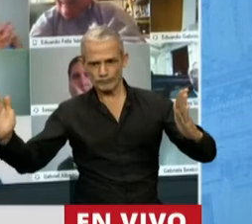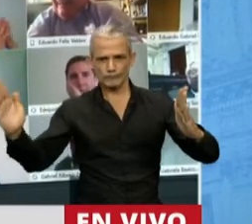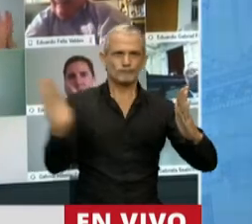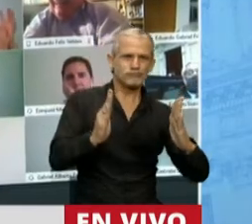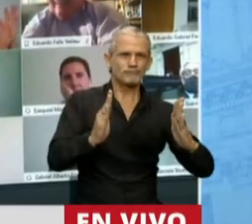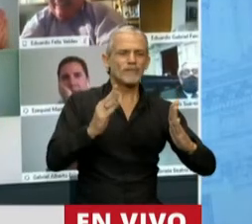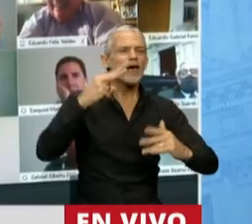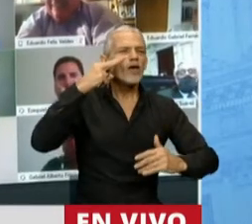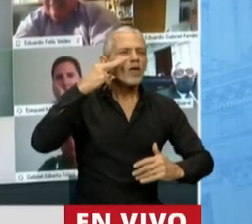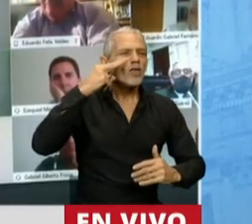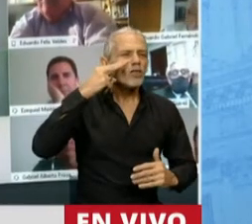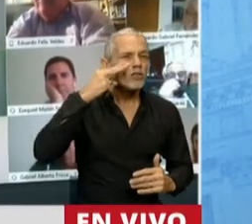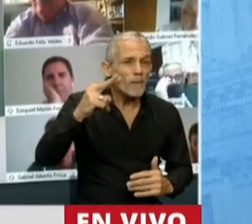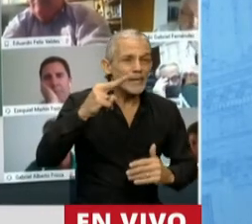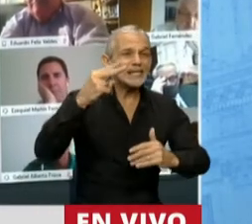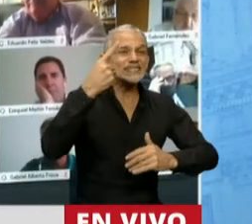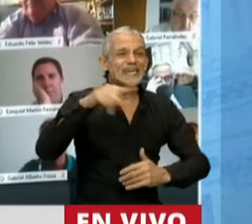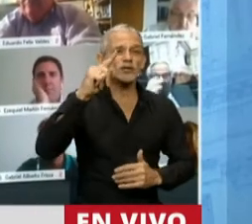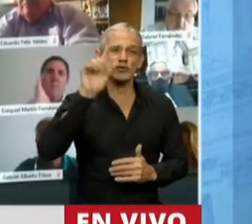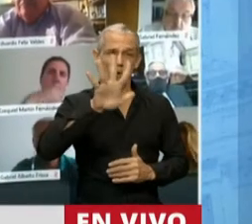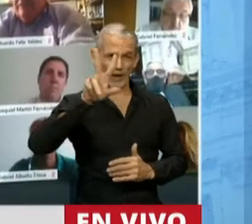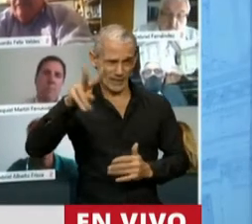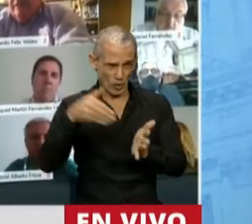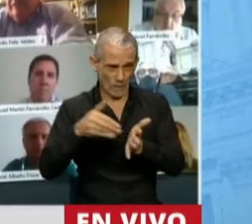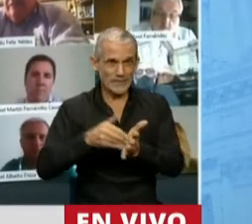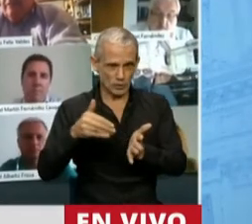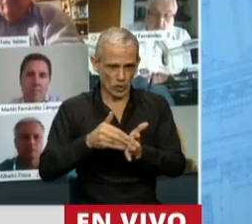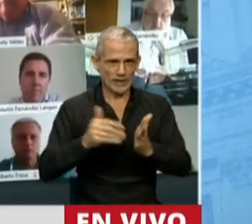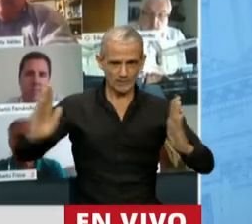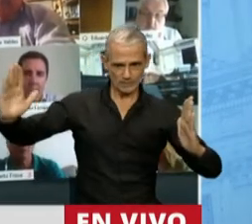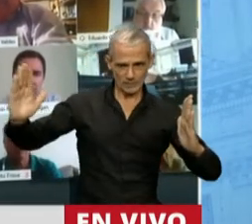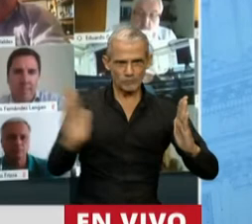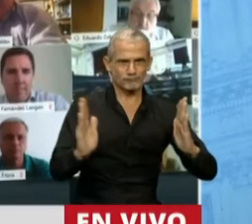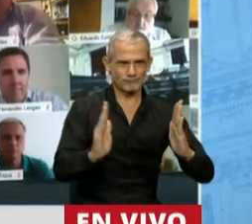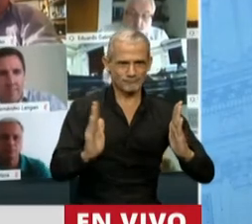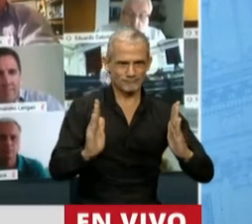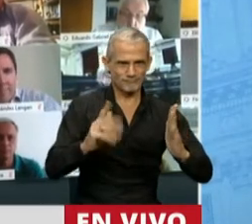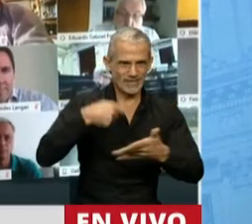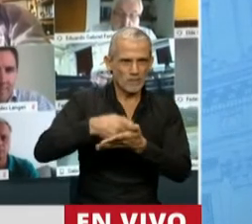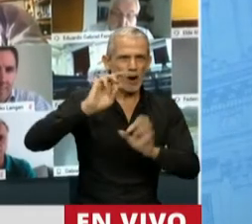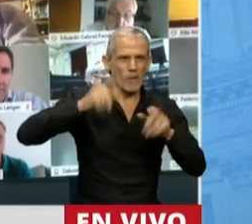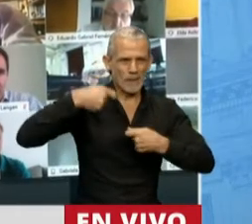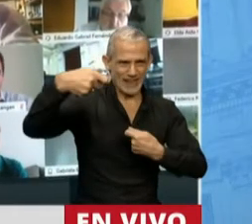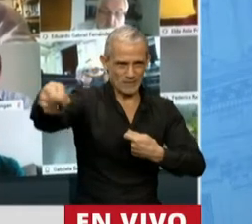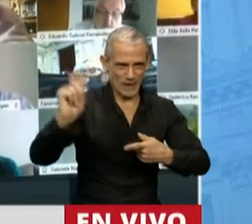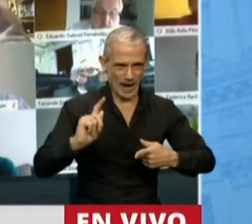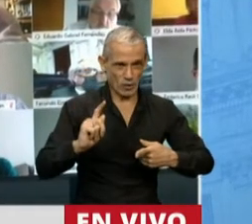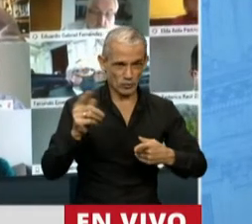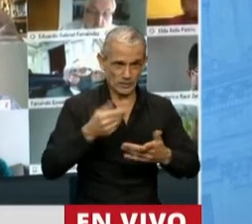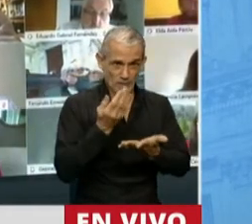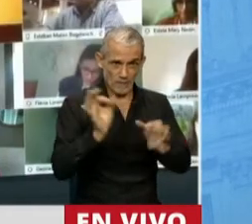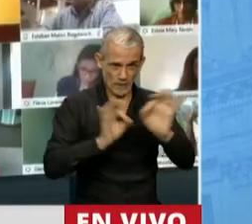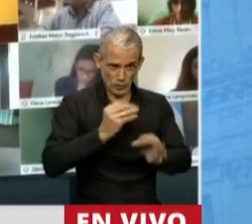.152 millones en el marco de la propuesta que estamos poniendo en